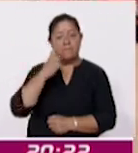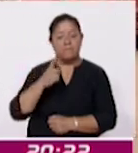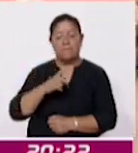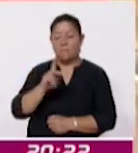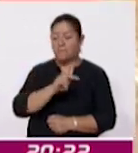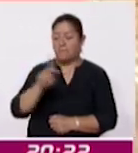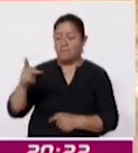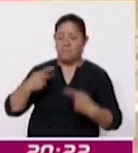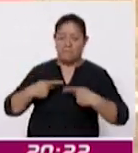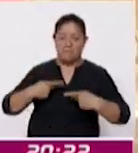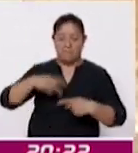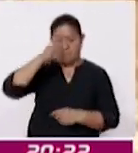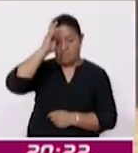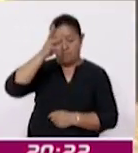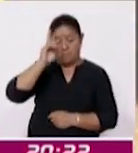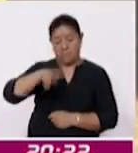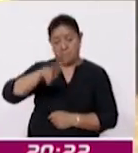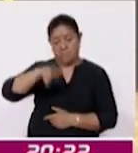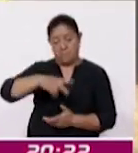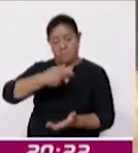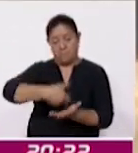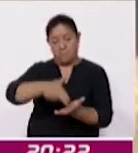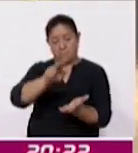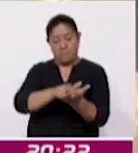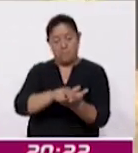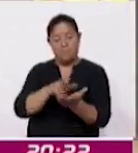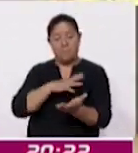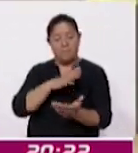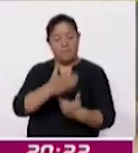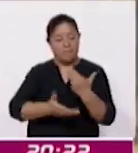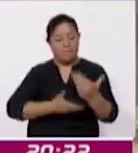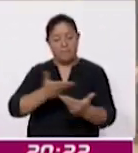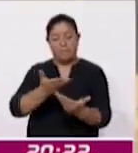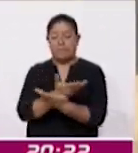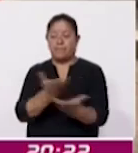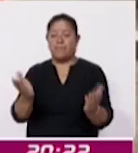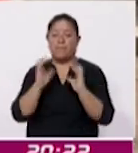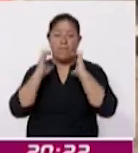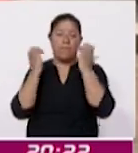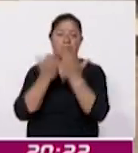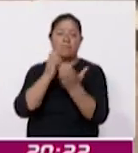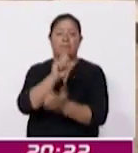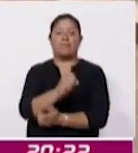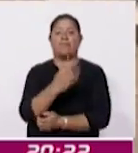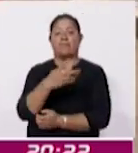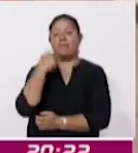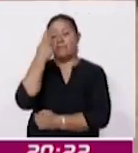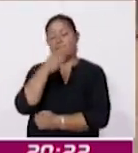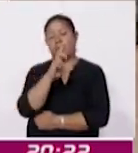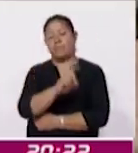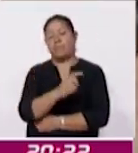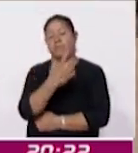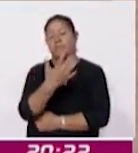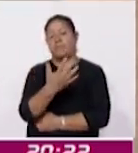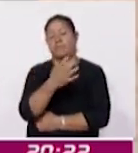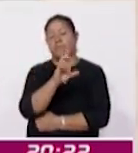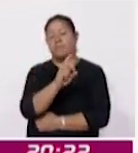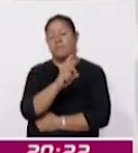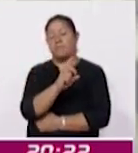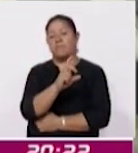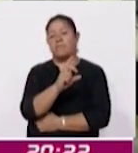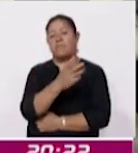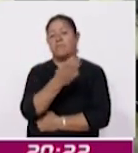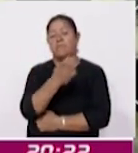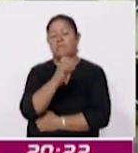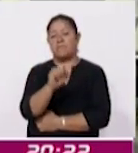Tlaxcala son verdaderos héroes, ya que están al servicio de la comunidad las 24 horas del día, los 365 días del año.